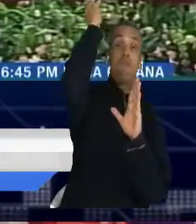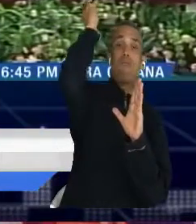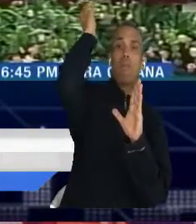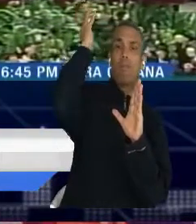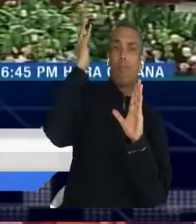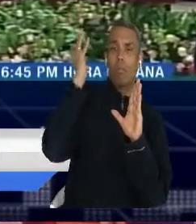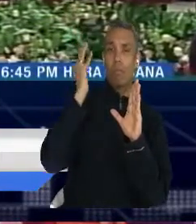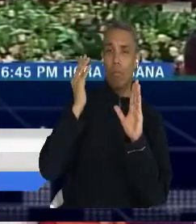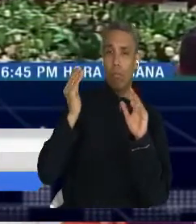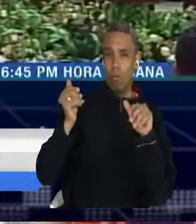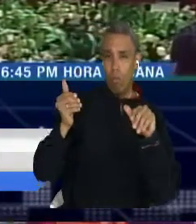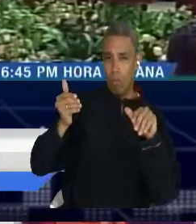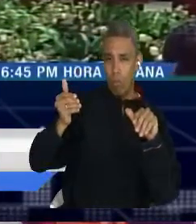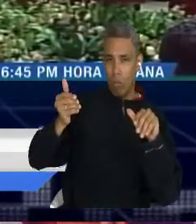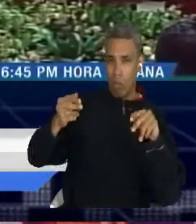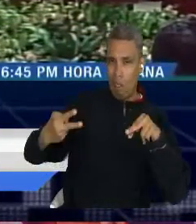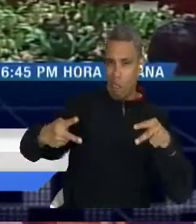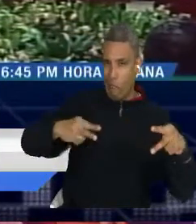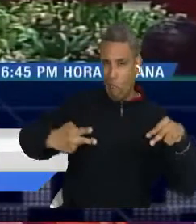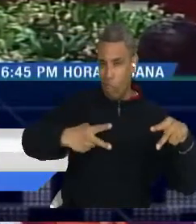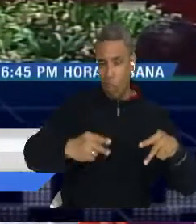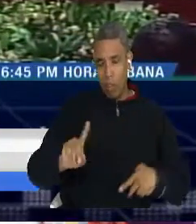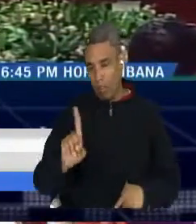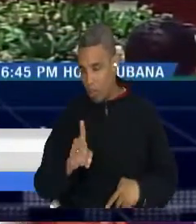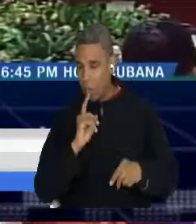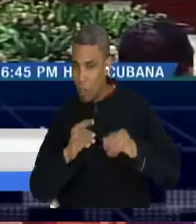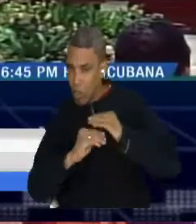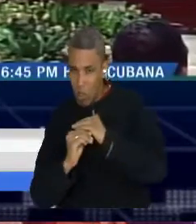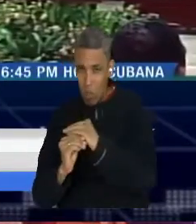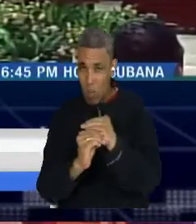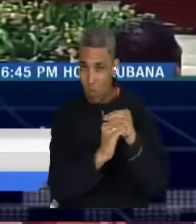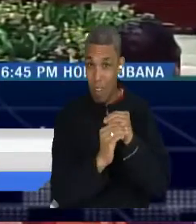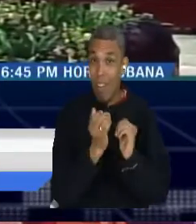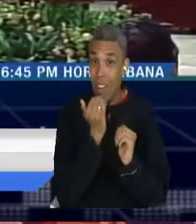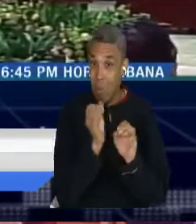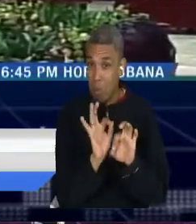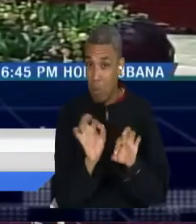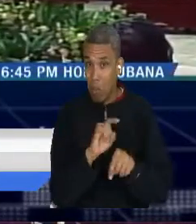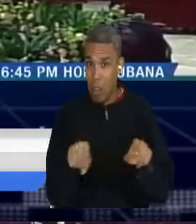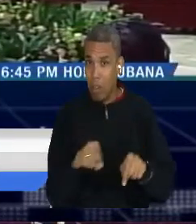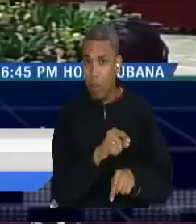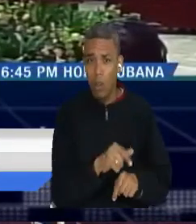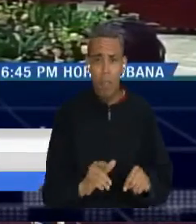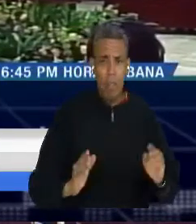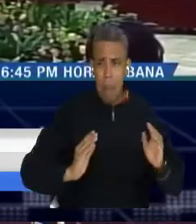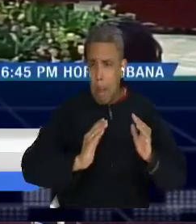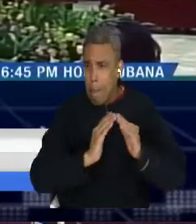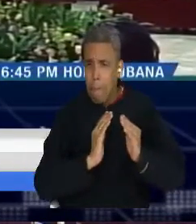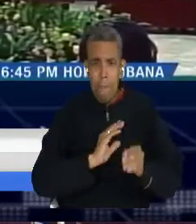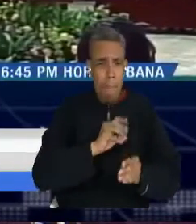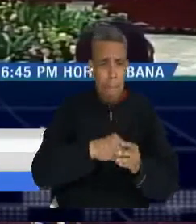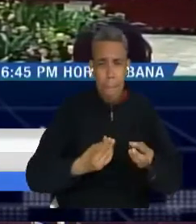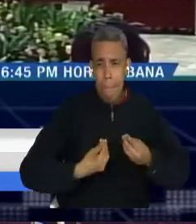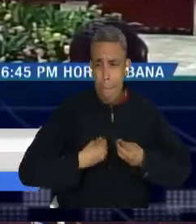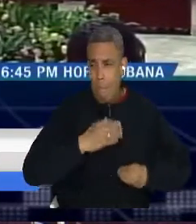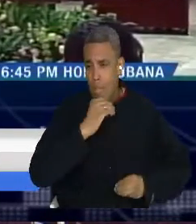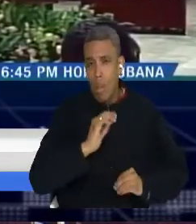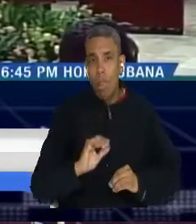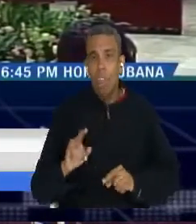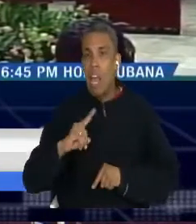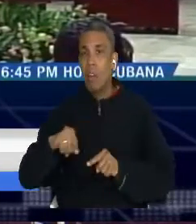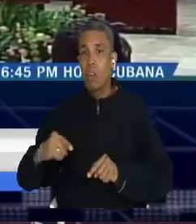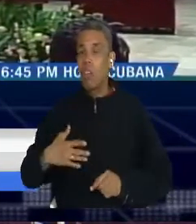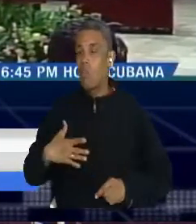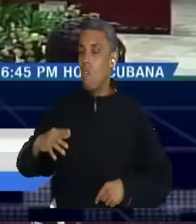dinámica de redistribución del ingreso, de la riqueza y por supuesto de la tierra, que fue uno de los factores fundamentales y